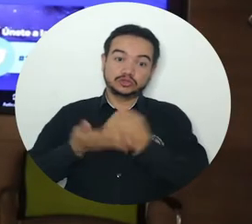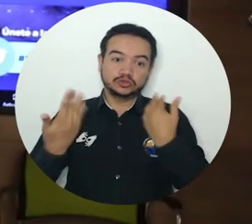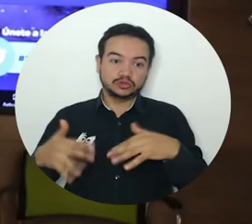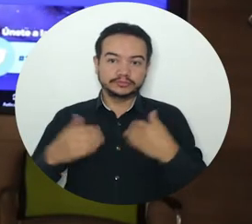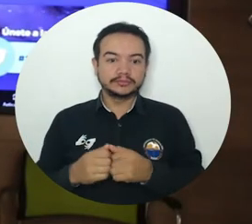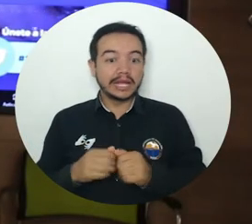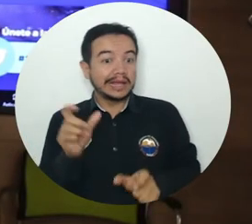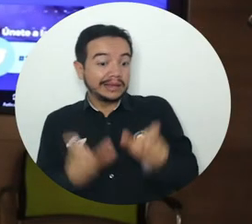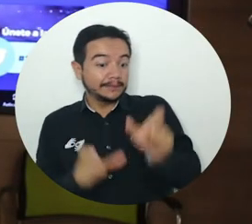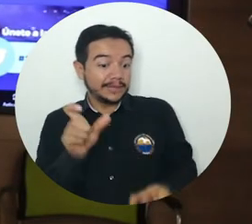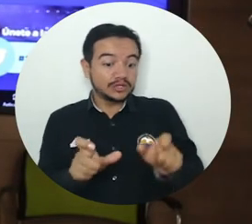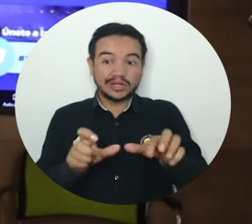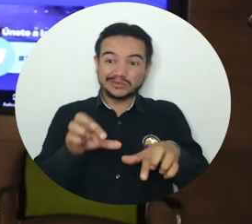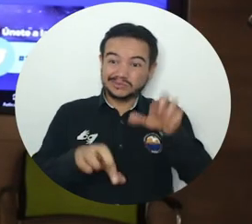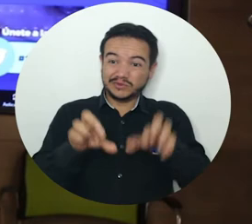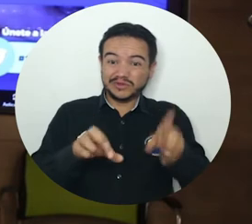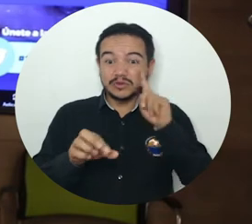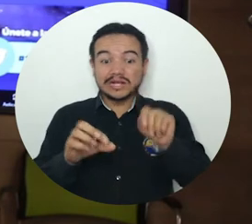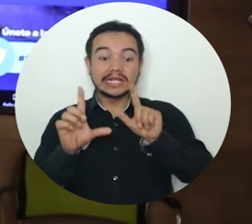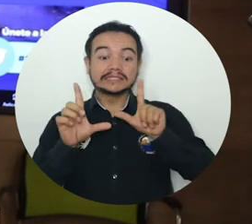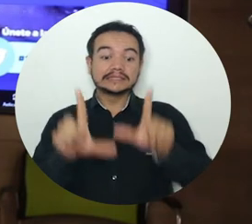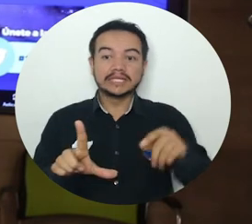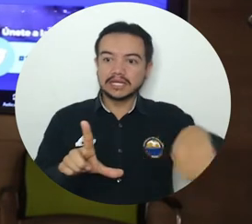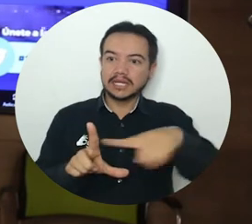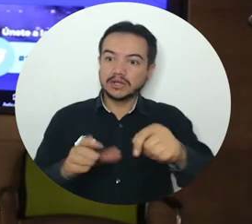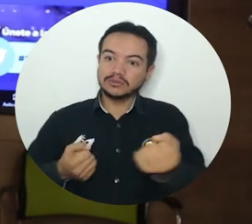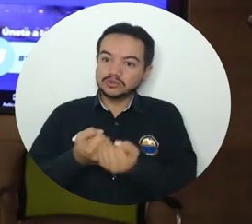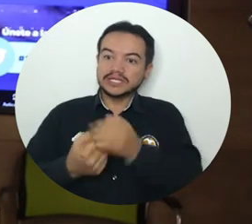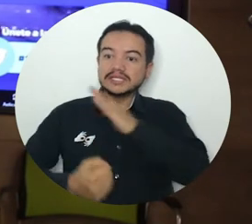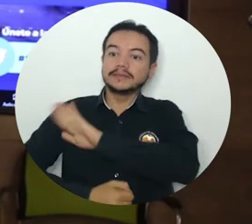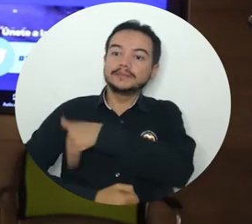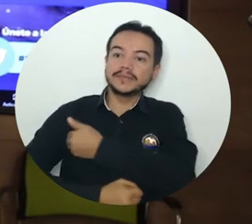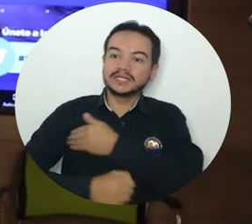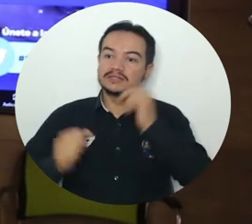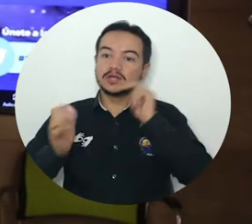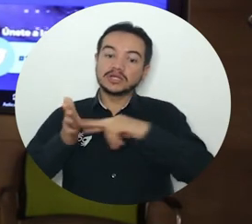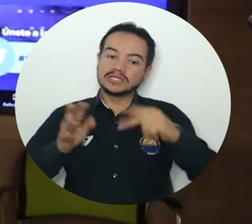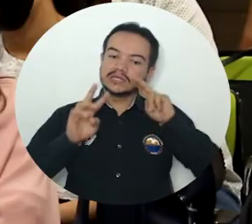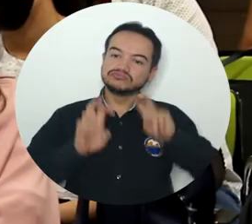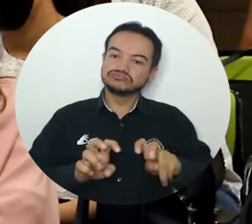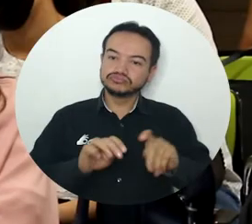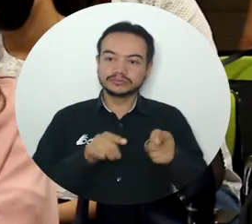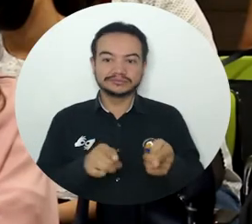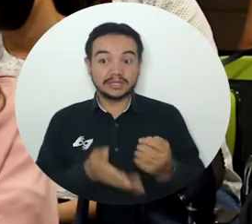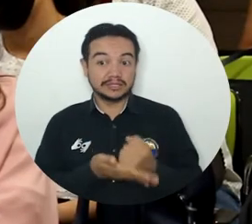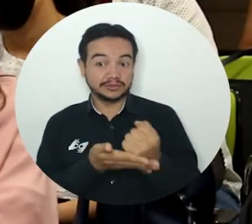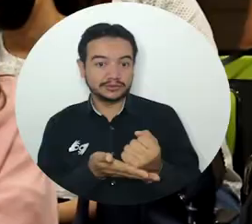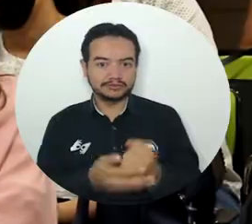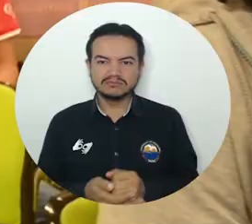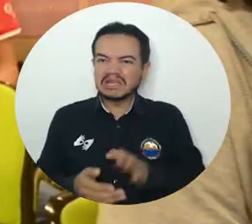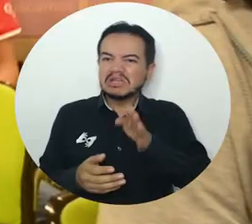jóvenes pregrado básicamente financiados por mi ciencia que son una semilla, son el corazón además del grupo. Los jóvenes fueron